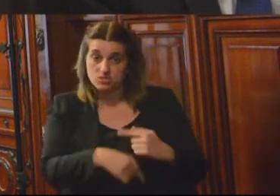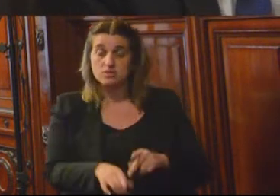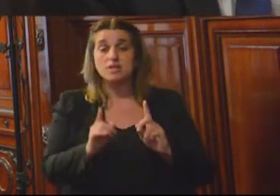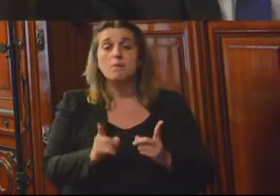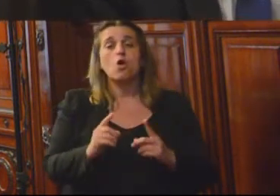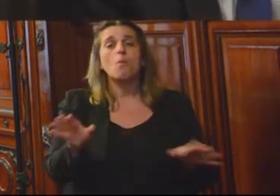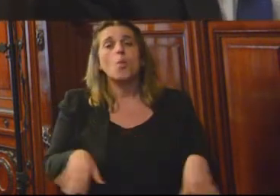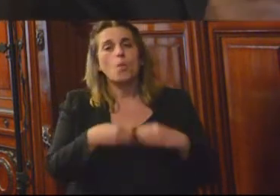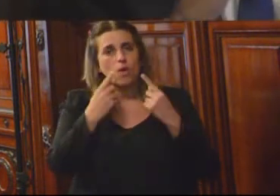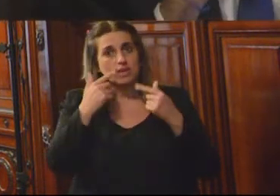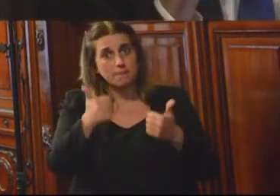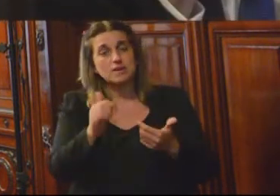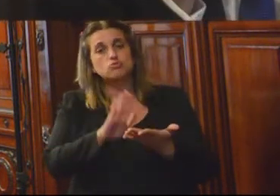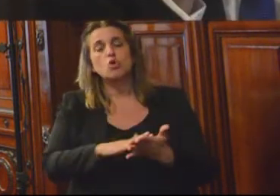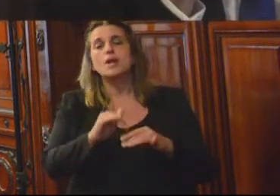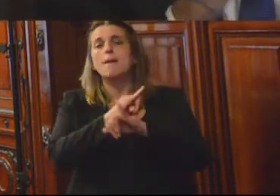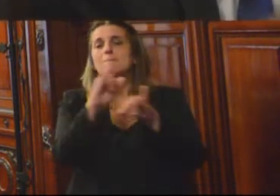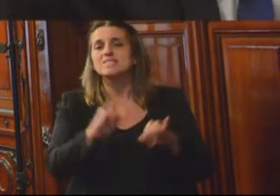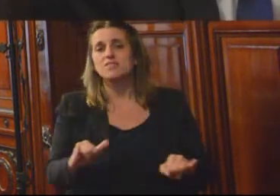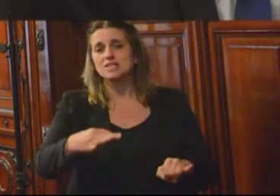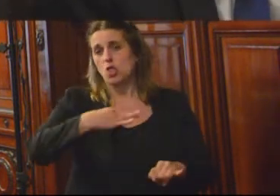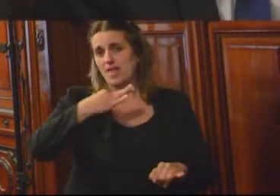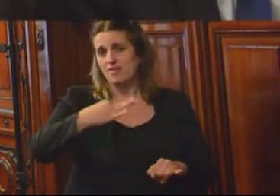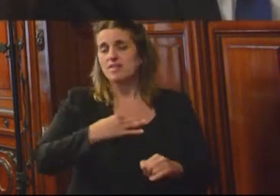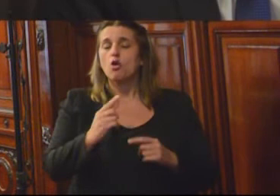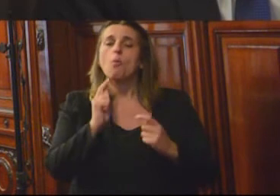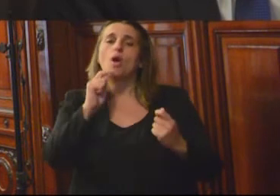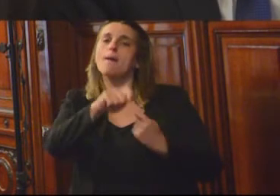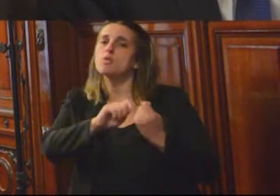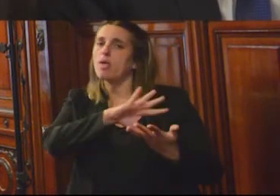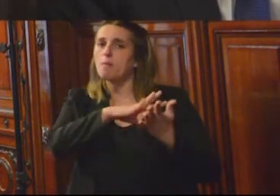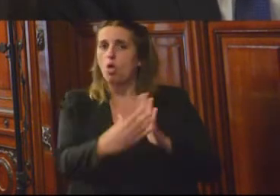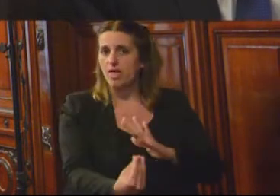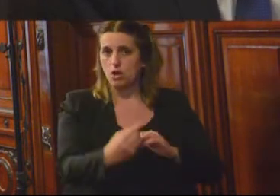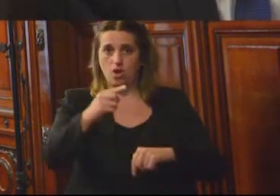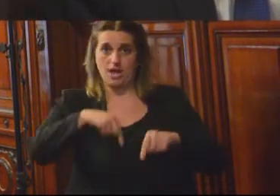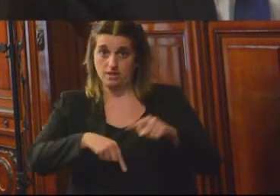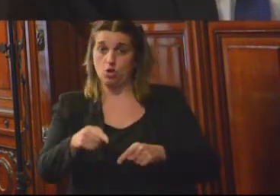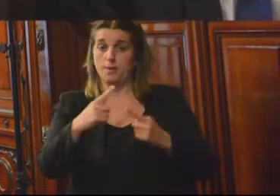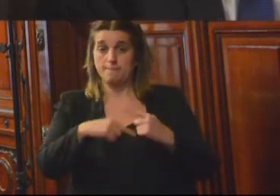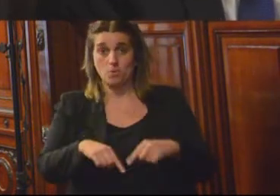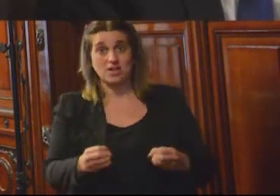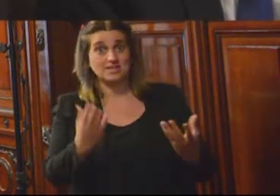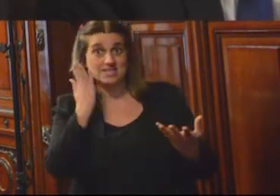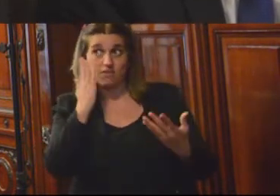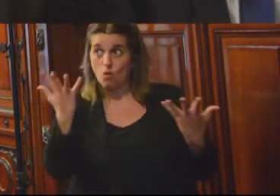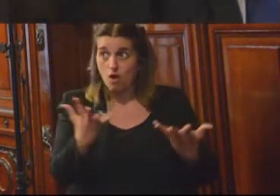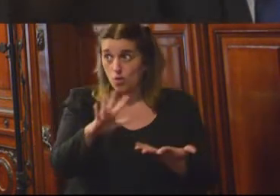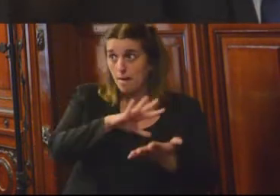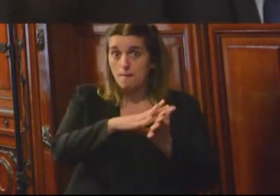destacar la pacificación de la vida carcelaria como cambio de paradigma en la gestión. En ese sentido, sabemos que los modelos actuales